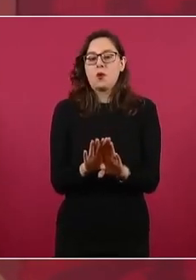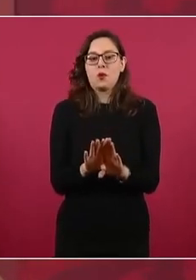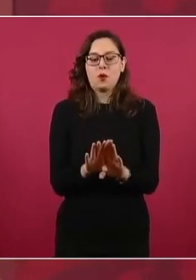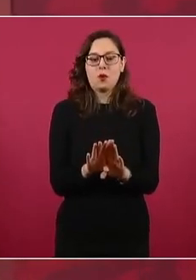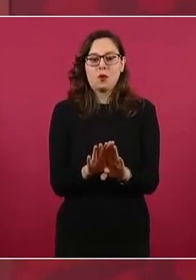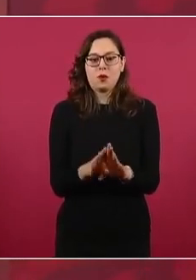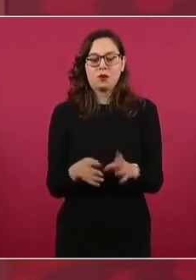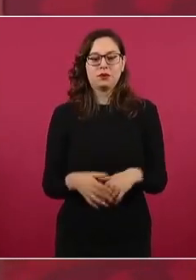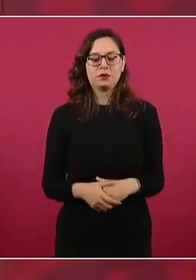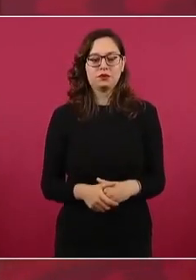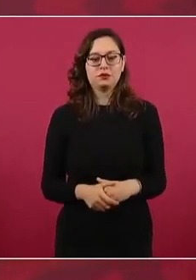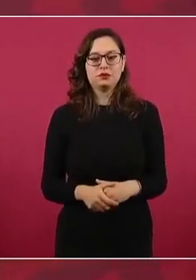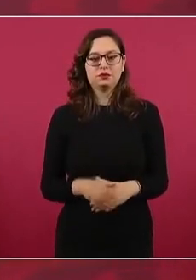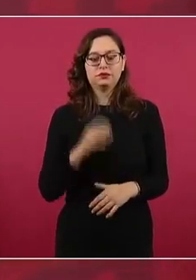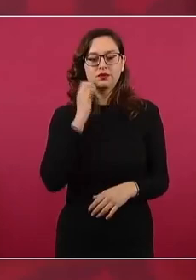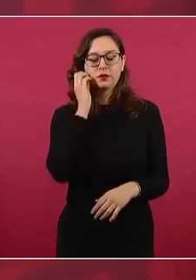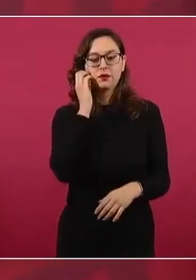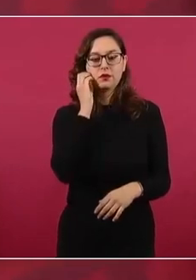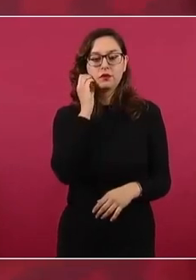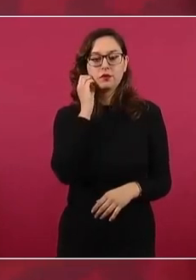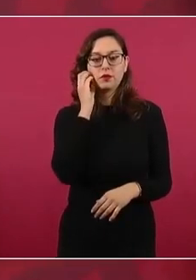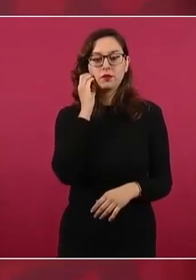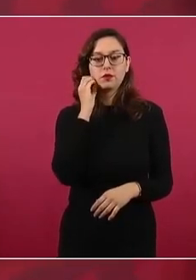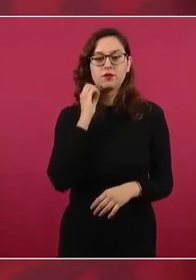conoce la historia de ese partido,